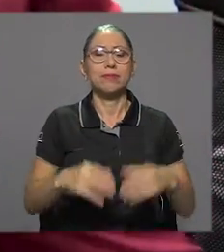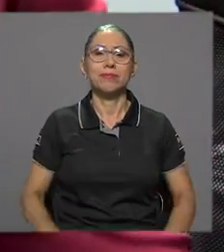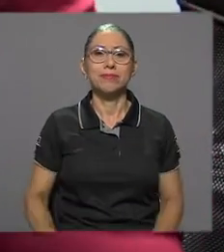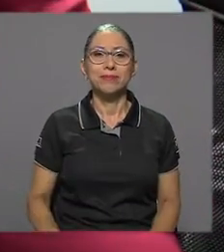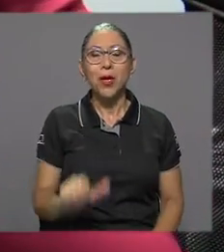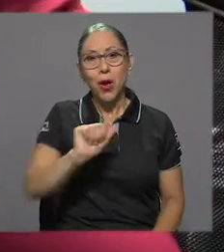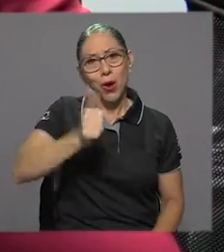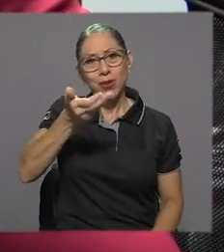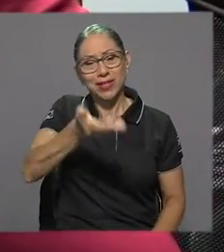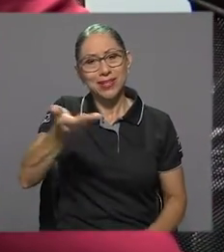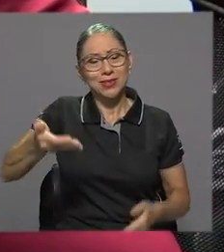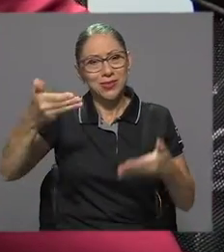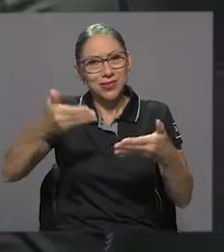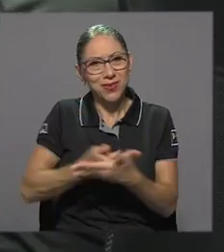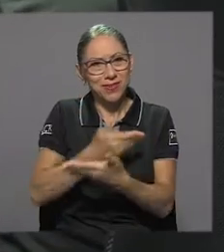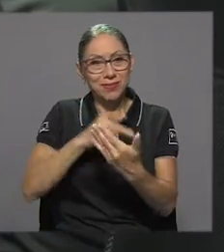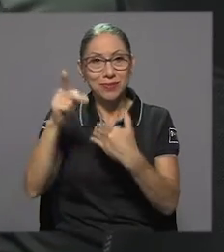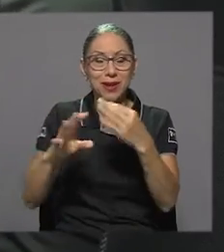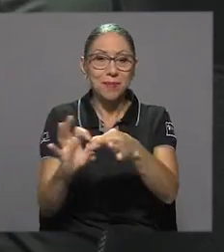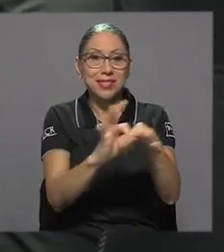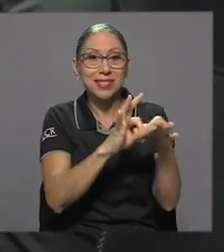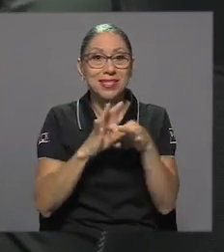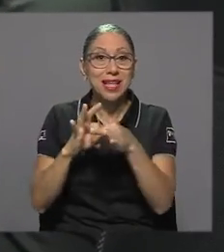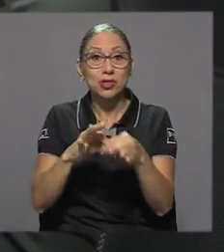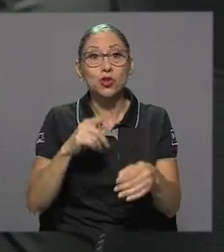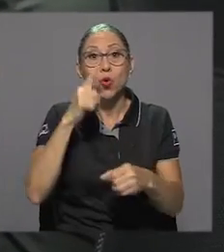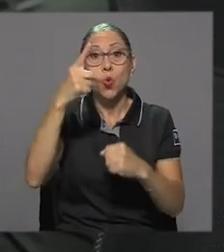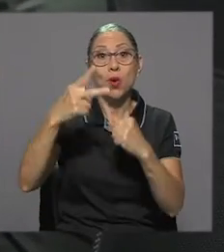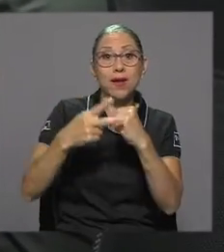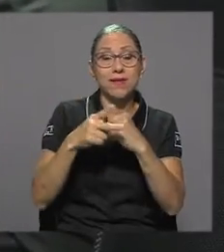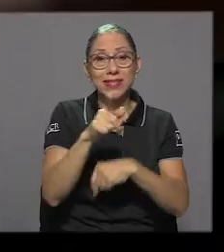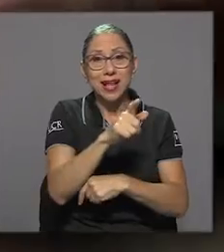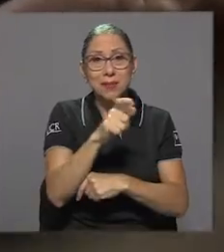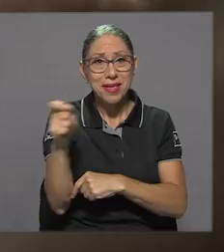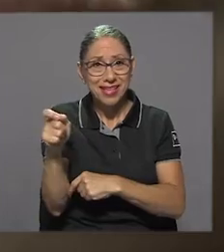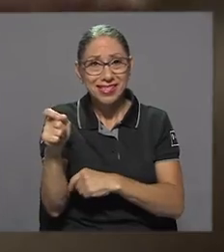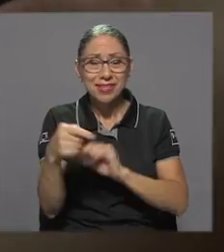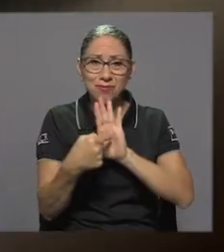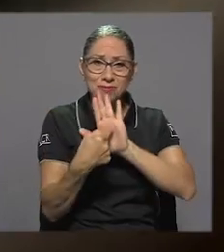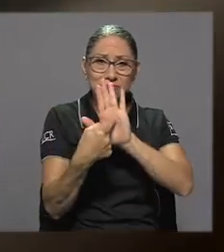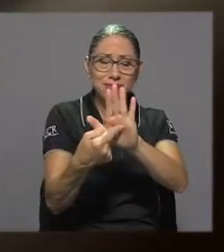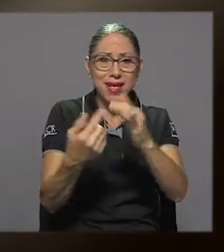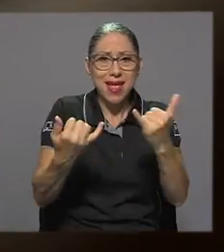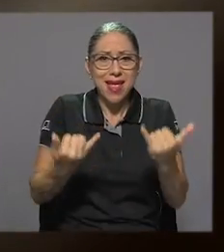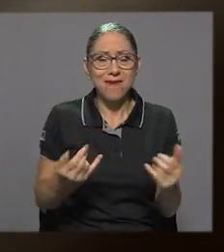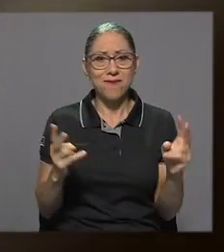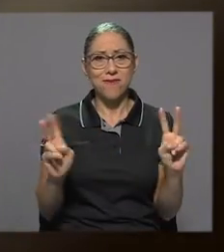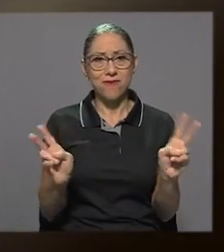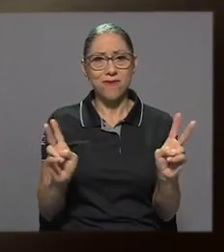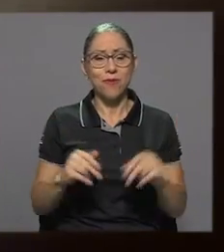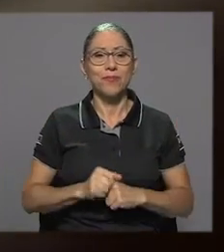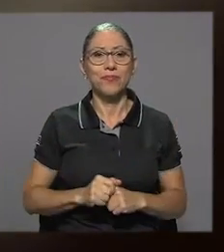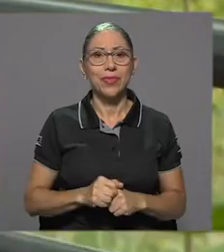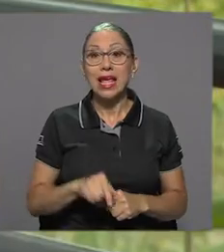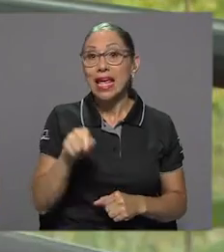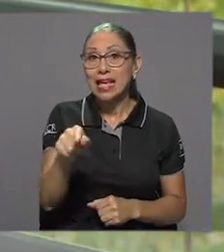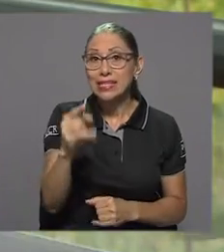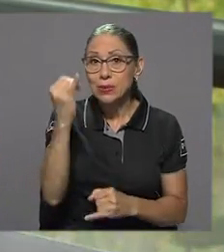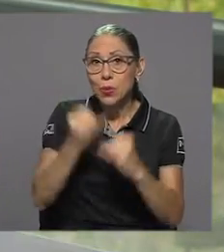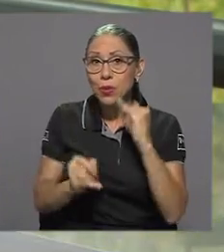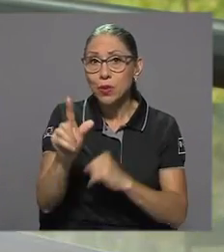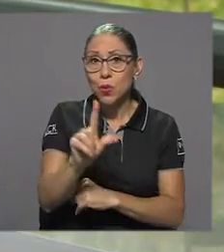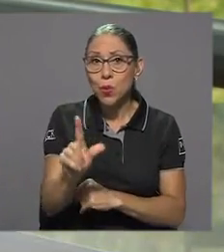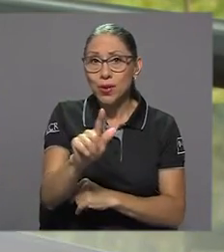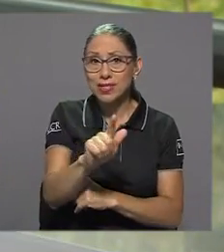Otra de las novedades es que Nexo saldrá al aire una vez al mes completamente en vivo. Esta corresponderá al último